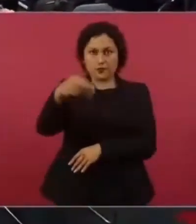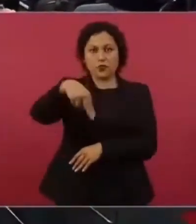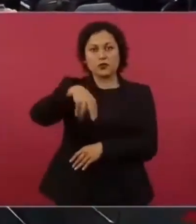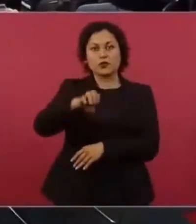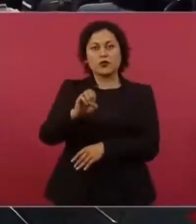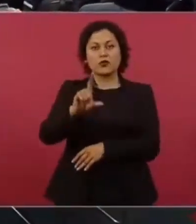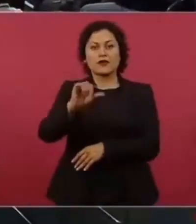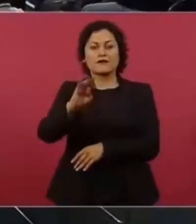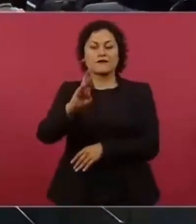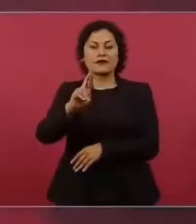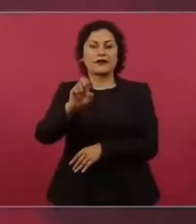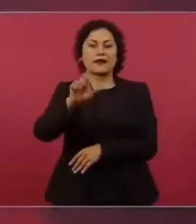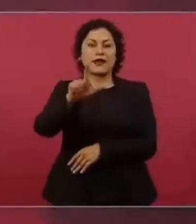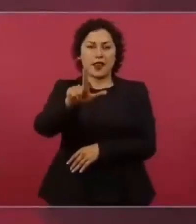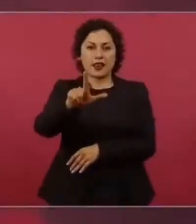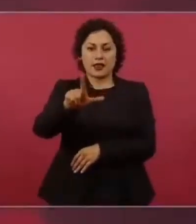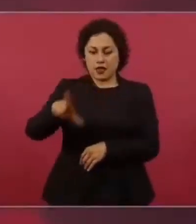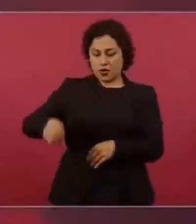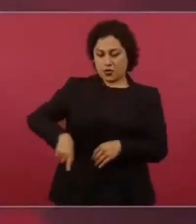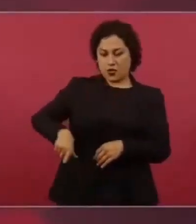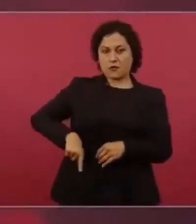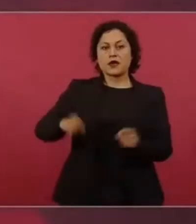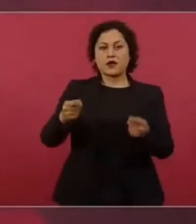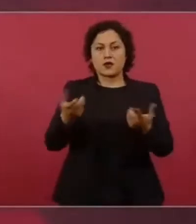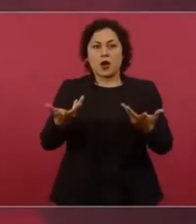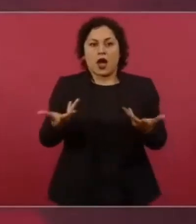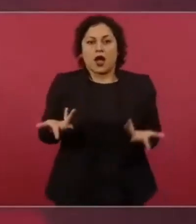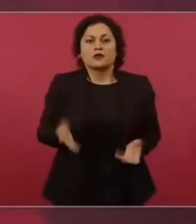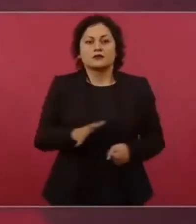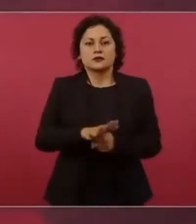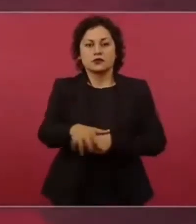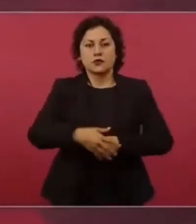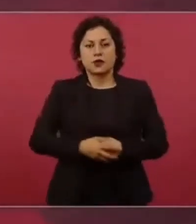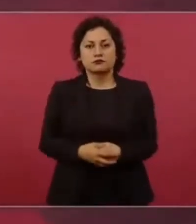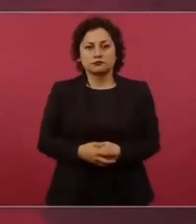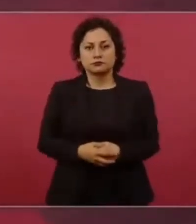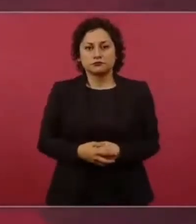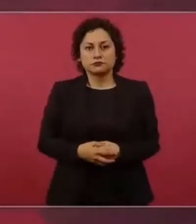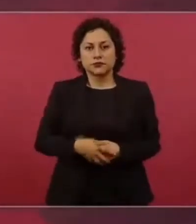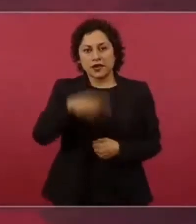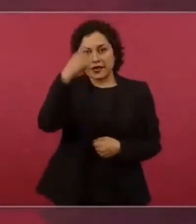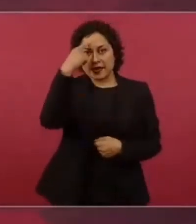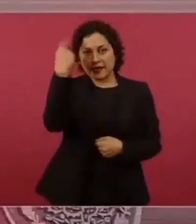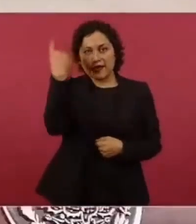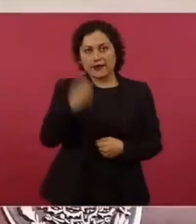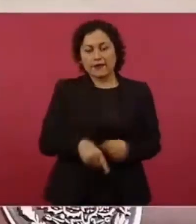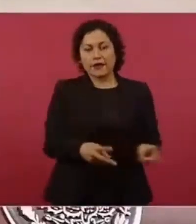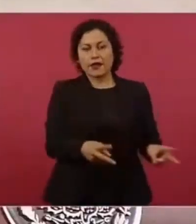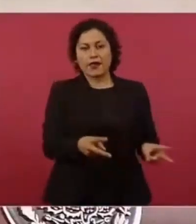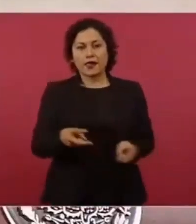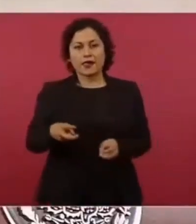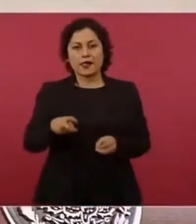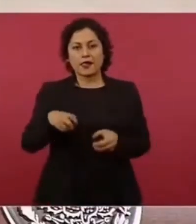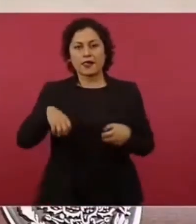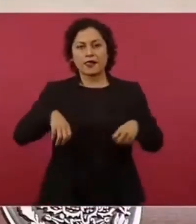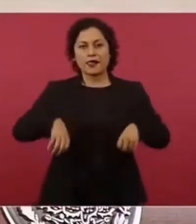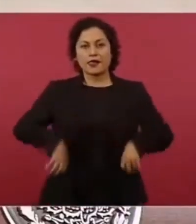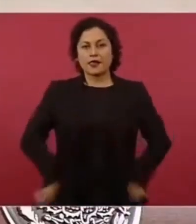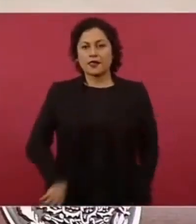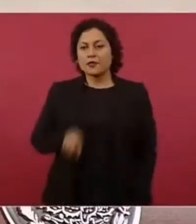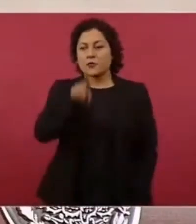Para facilitar el saqueo, para que